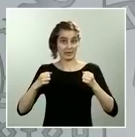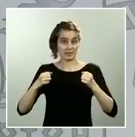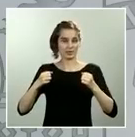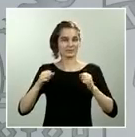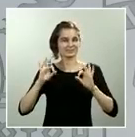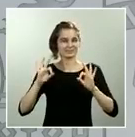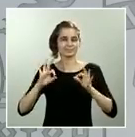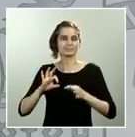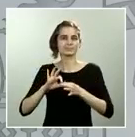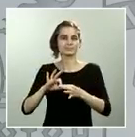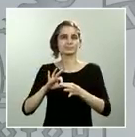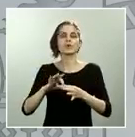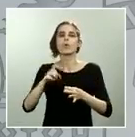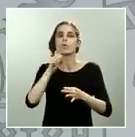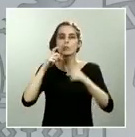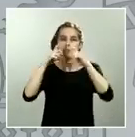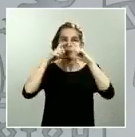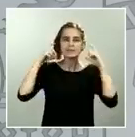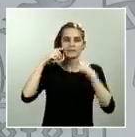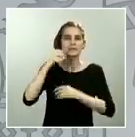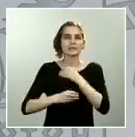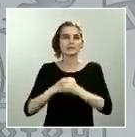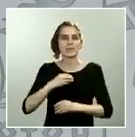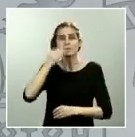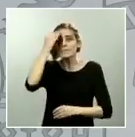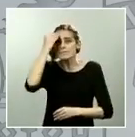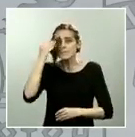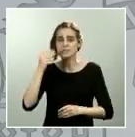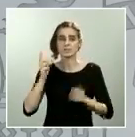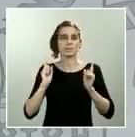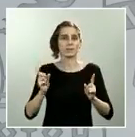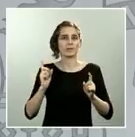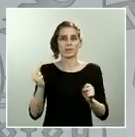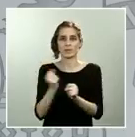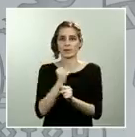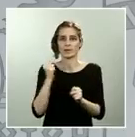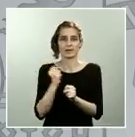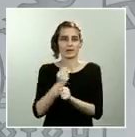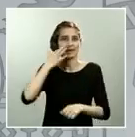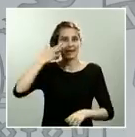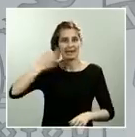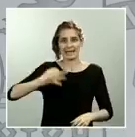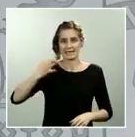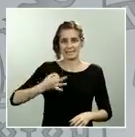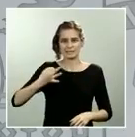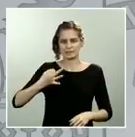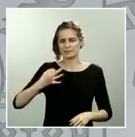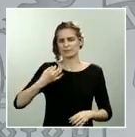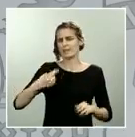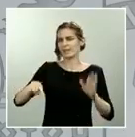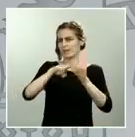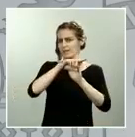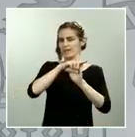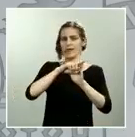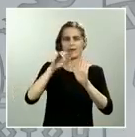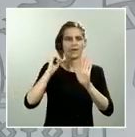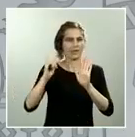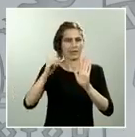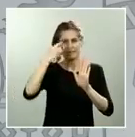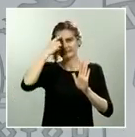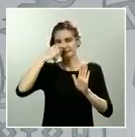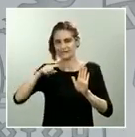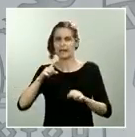mascarillas, yo creo que la prevención de riesgos laborales tiene perfectamente contemplado cómo y de qué manera se actúa